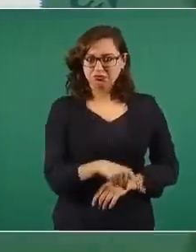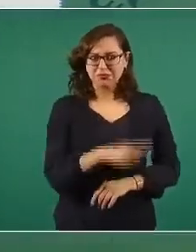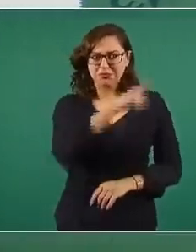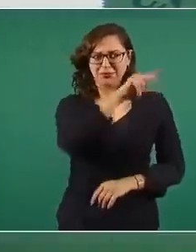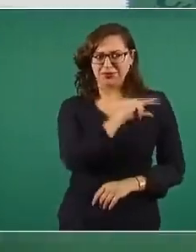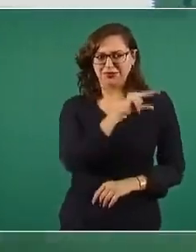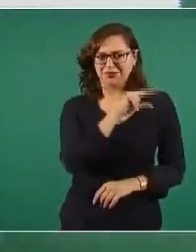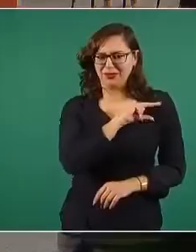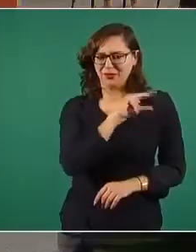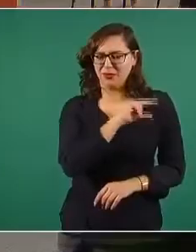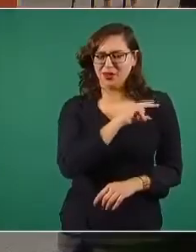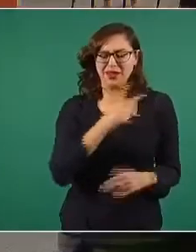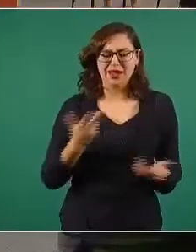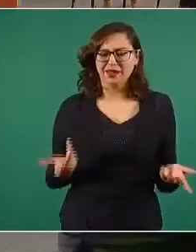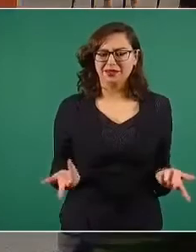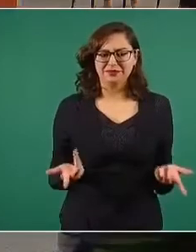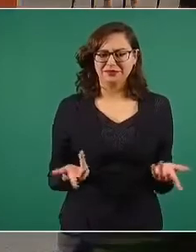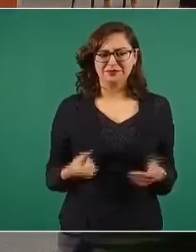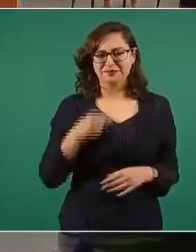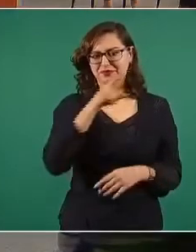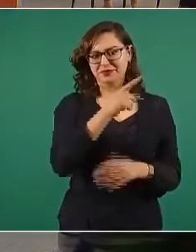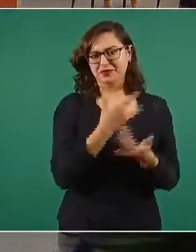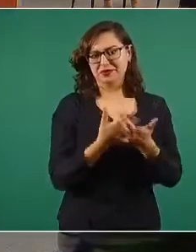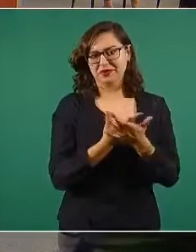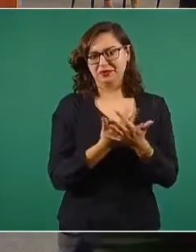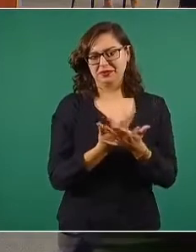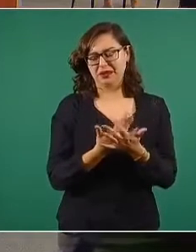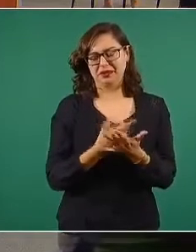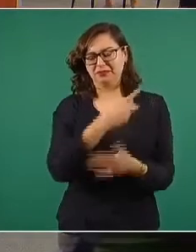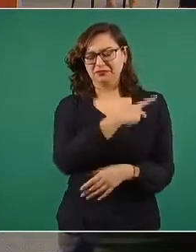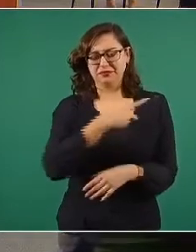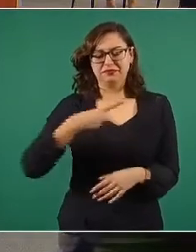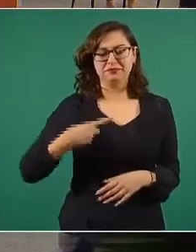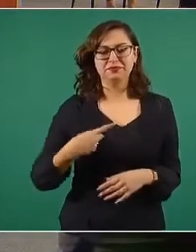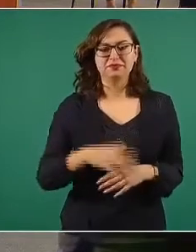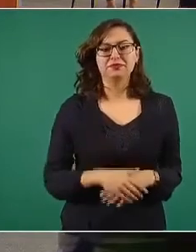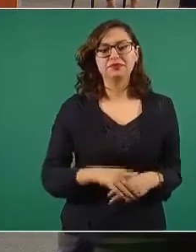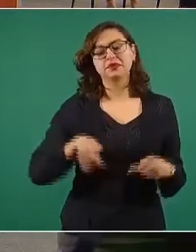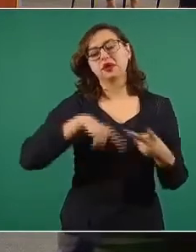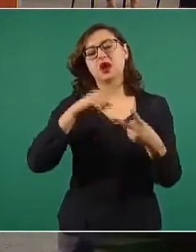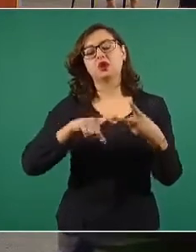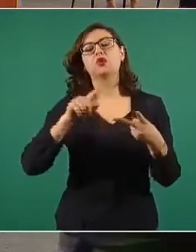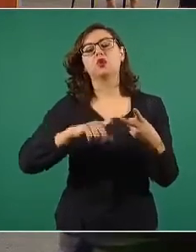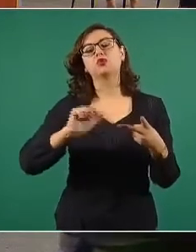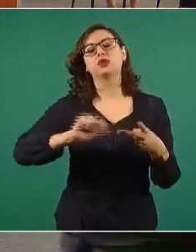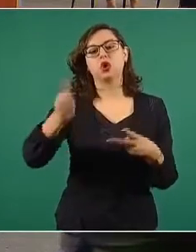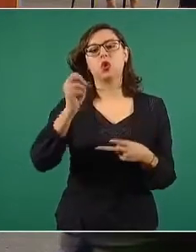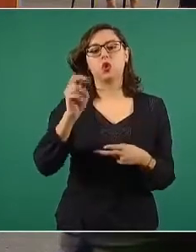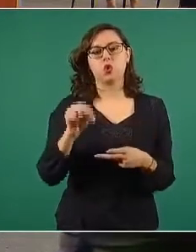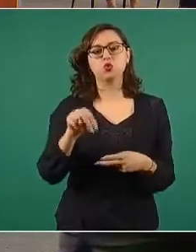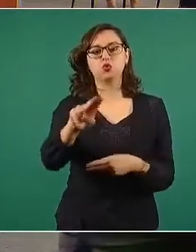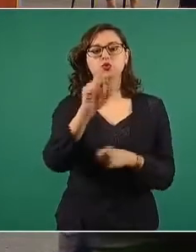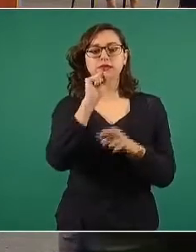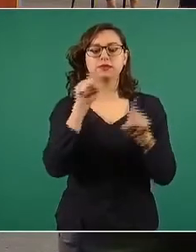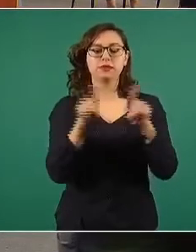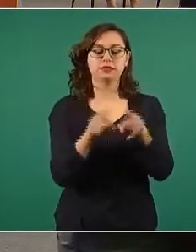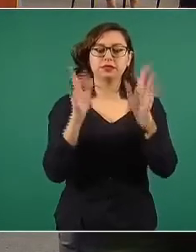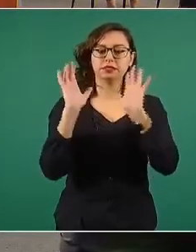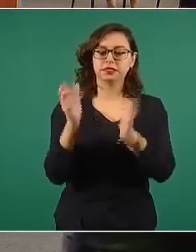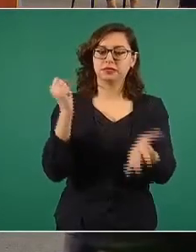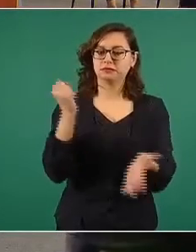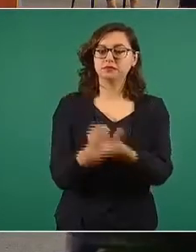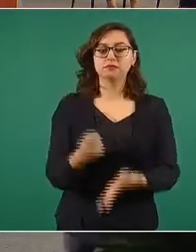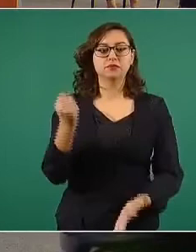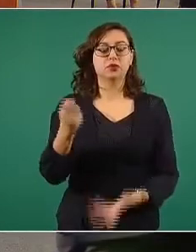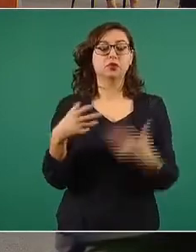es una vacuna ya autorizada por la Organización Mundial de la Salud también. Con lo cual tendríamos un portafolio de los más amplios